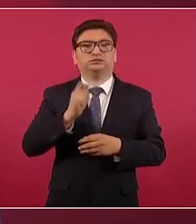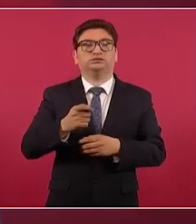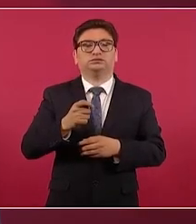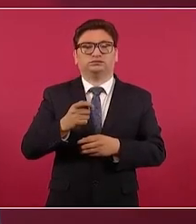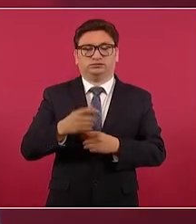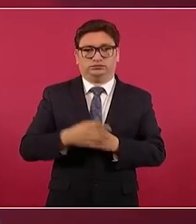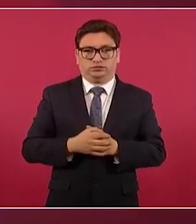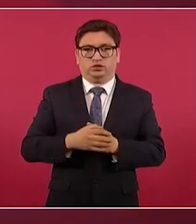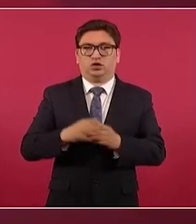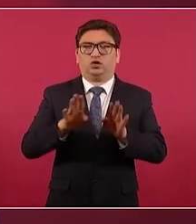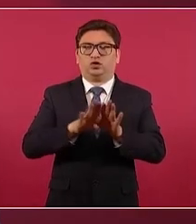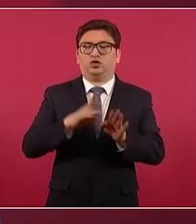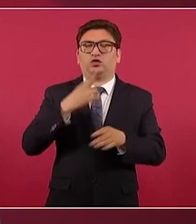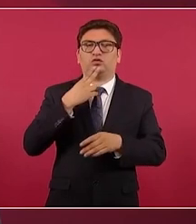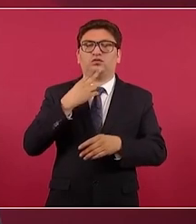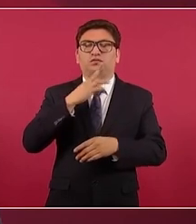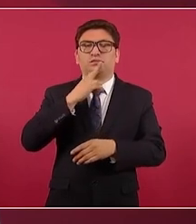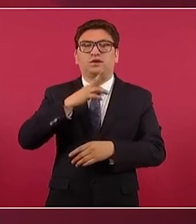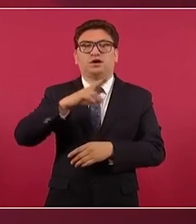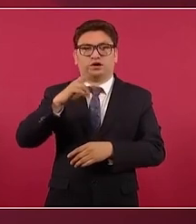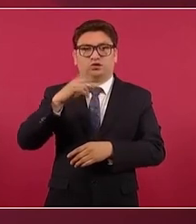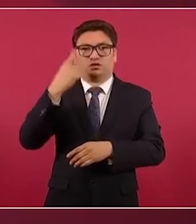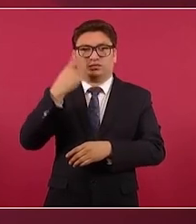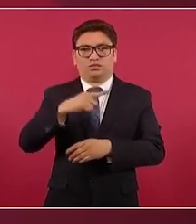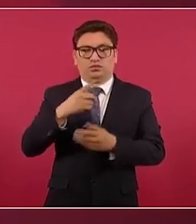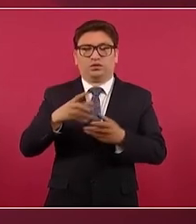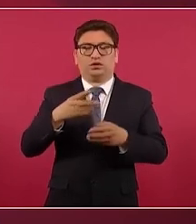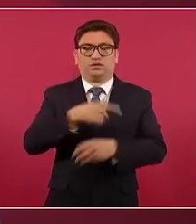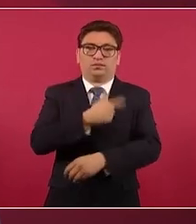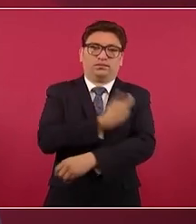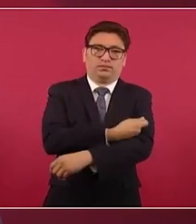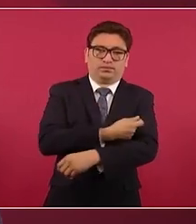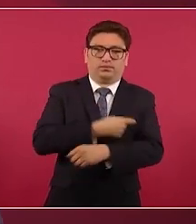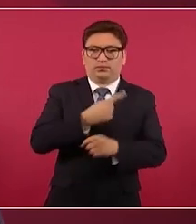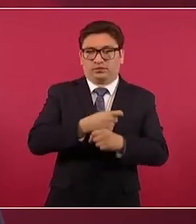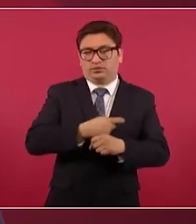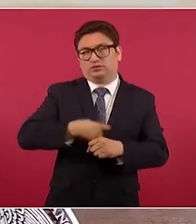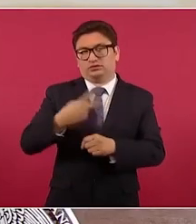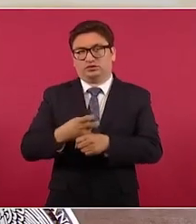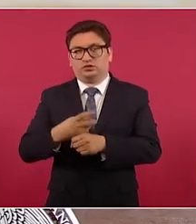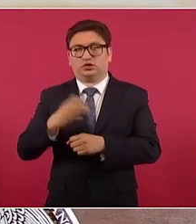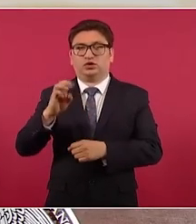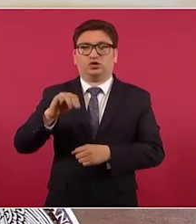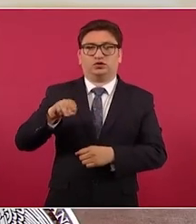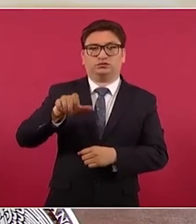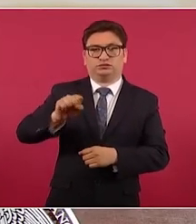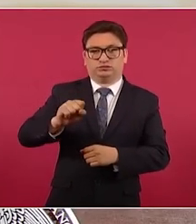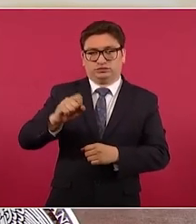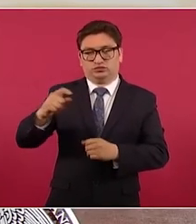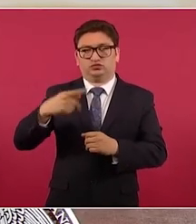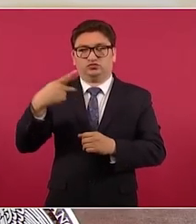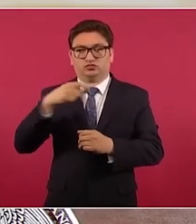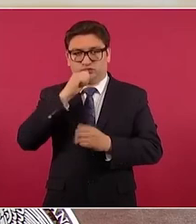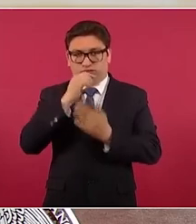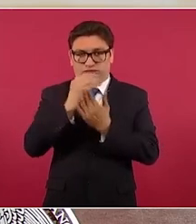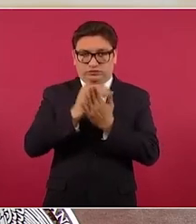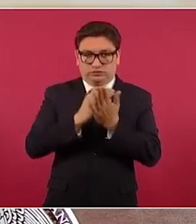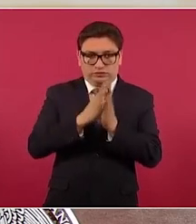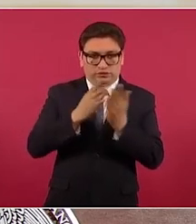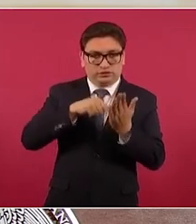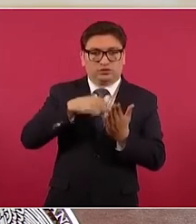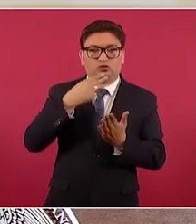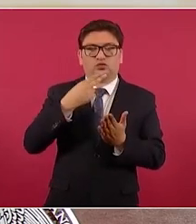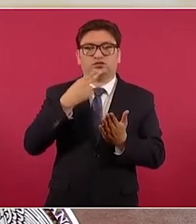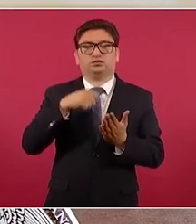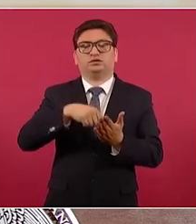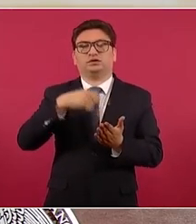la manera más apropiada de separar las dosis y la Organización Mundial de la Salud en su guía interina más reciente sobre el